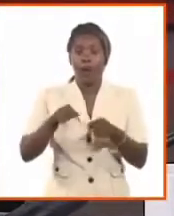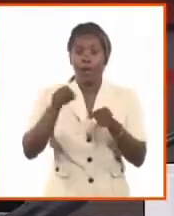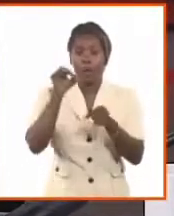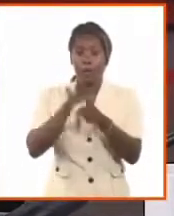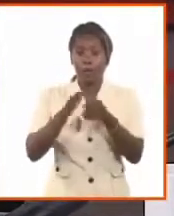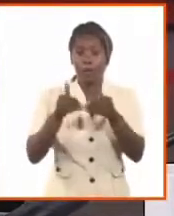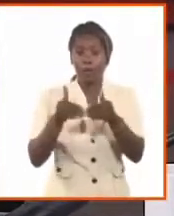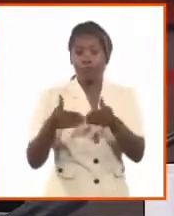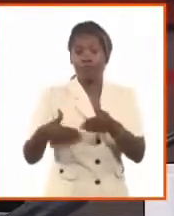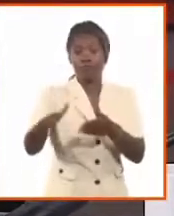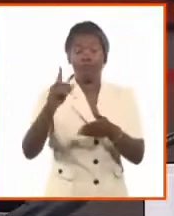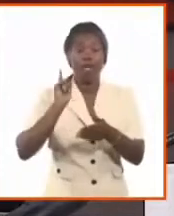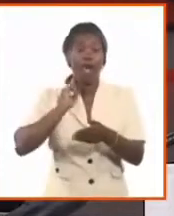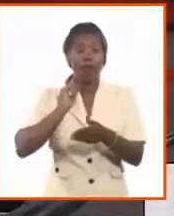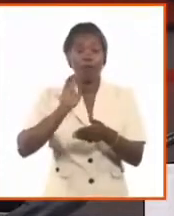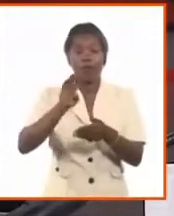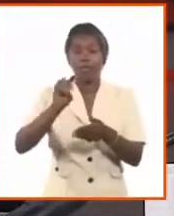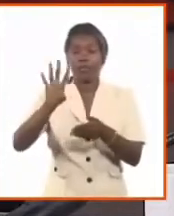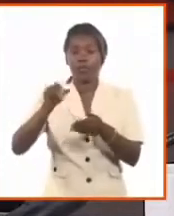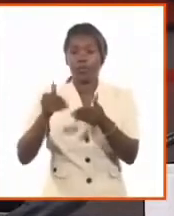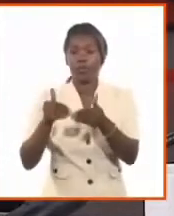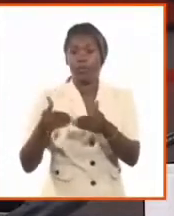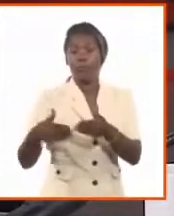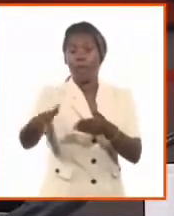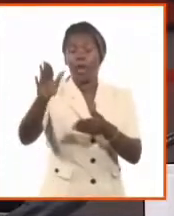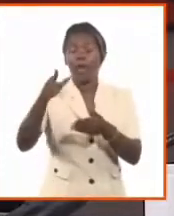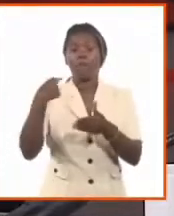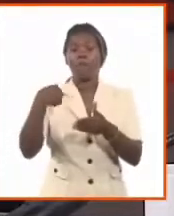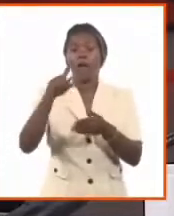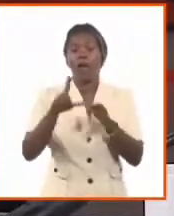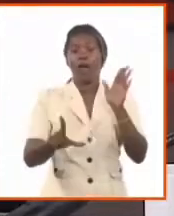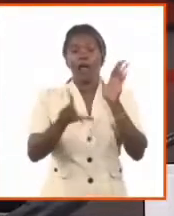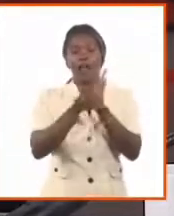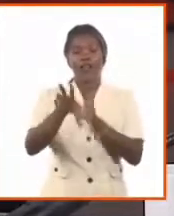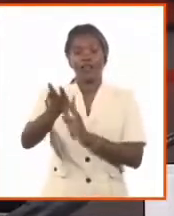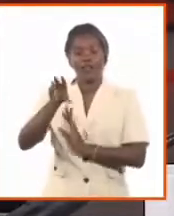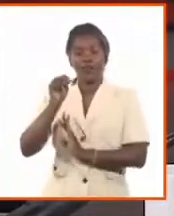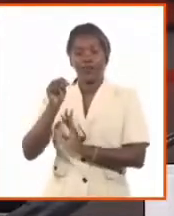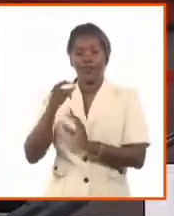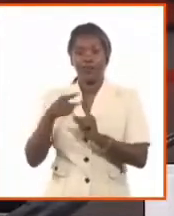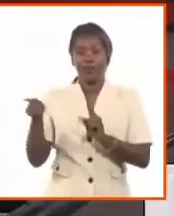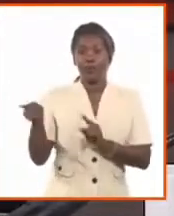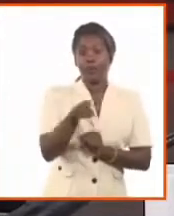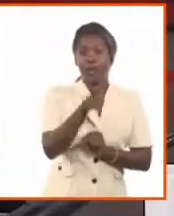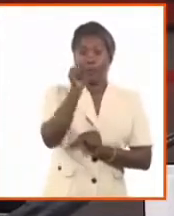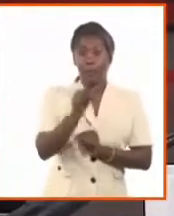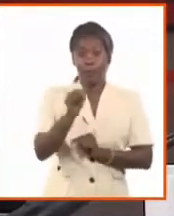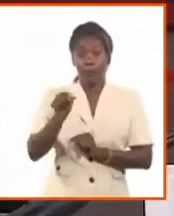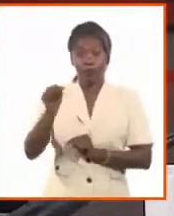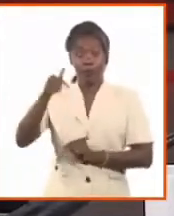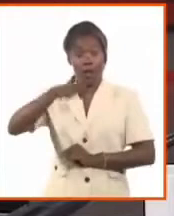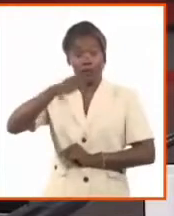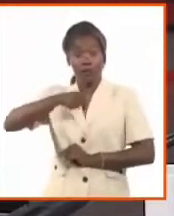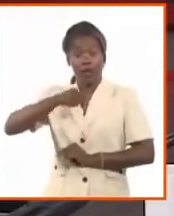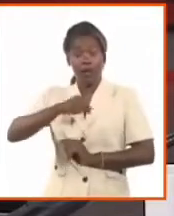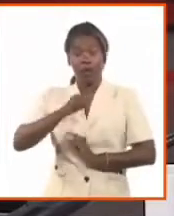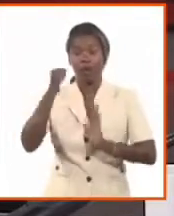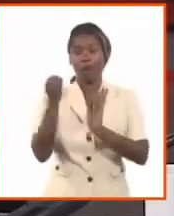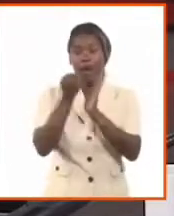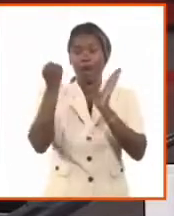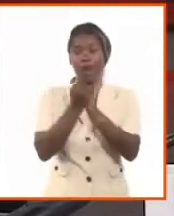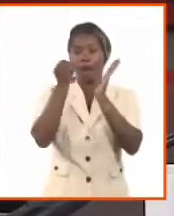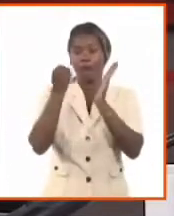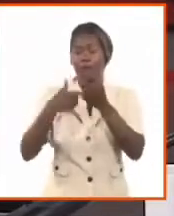40 o 50 años. O sea, se está votando en tiempo presente, pero para diseñar las familias, el estatuto jurídico de las familias,